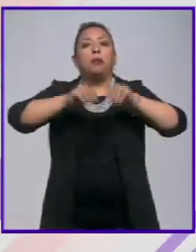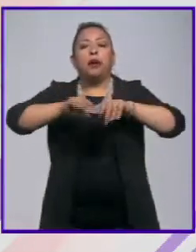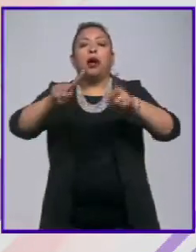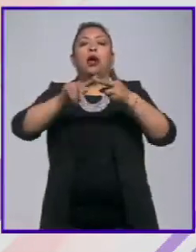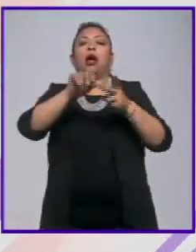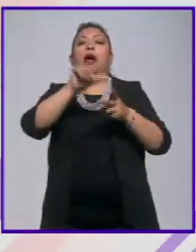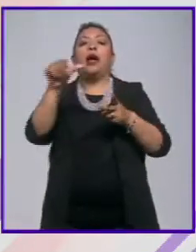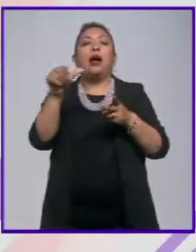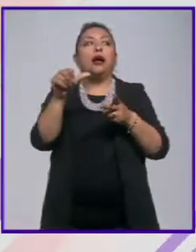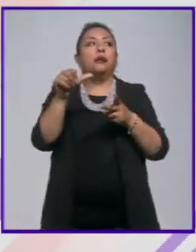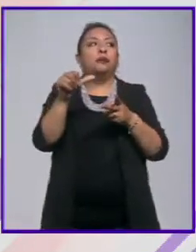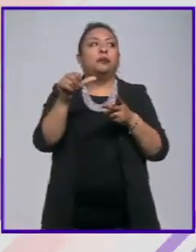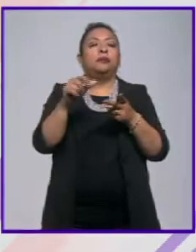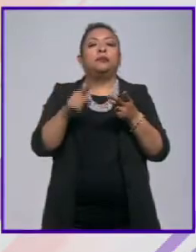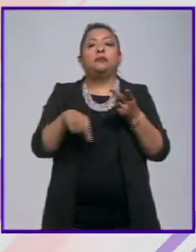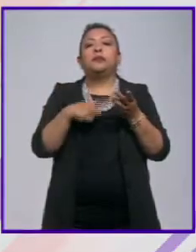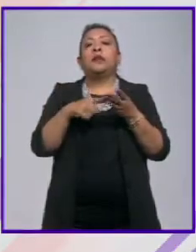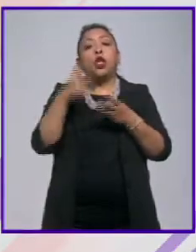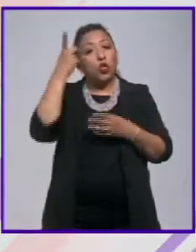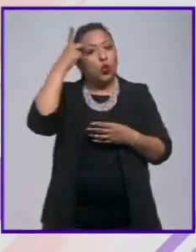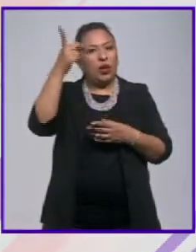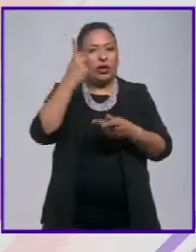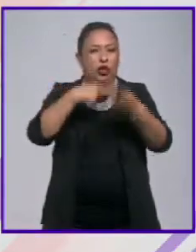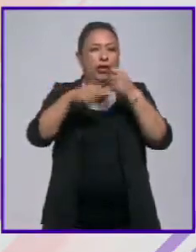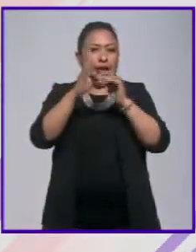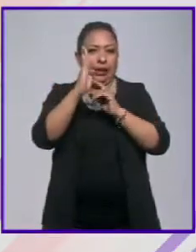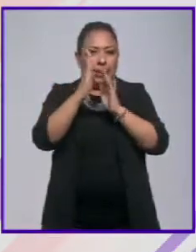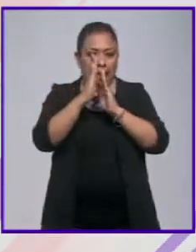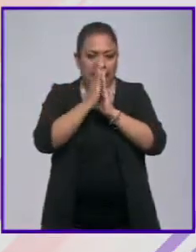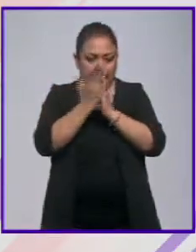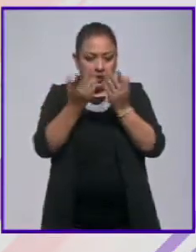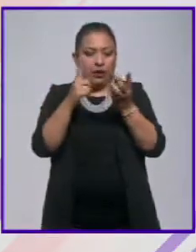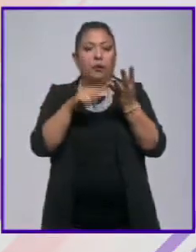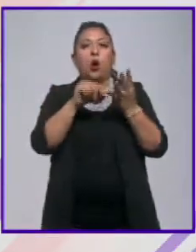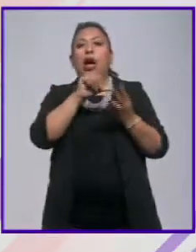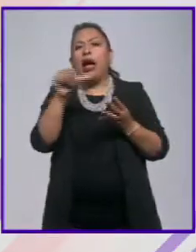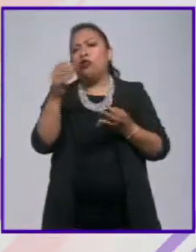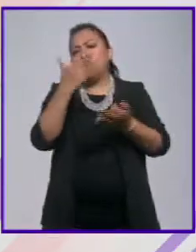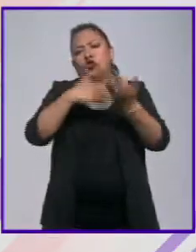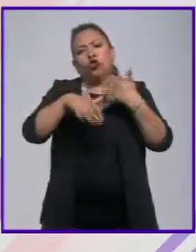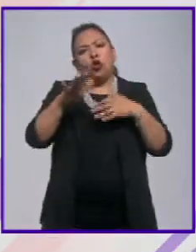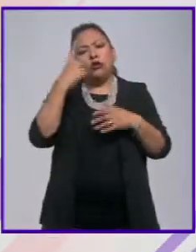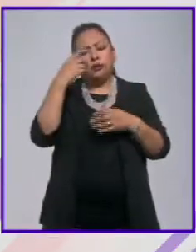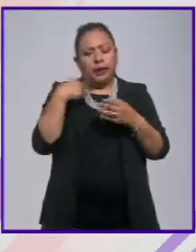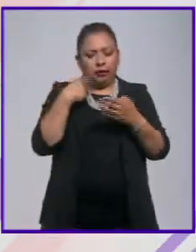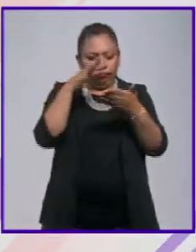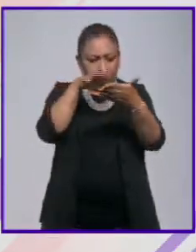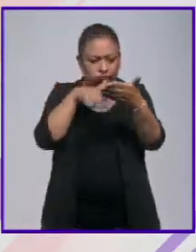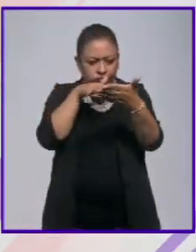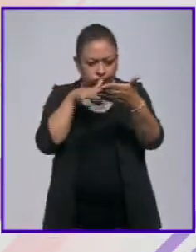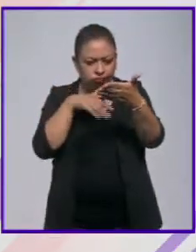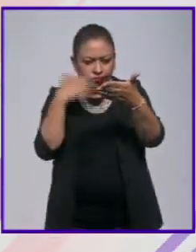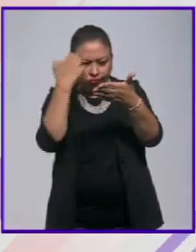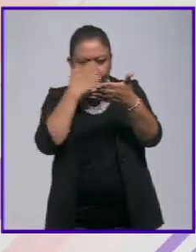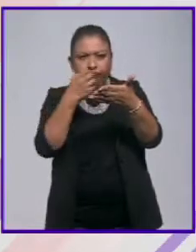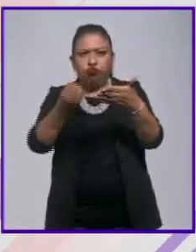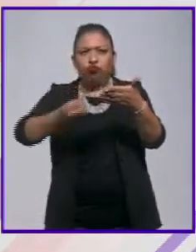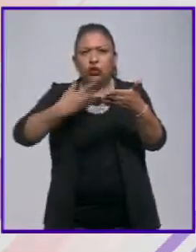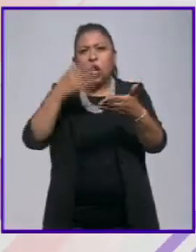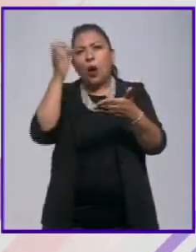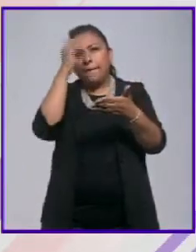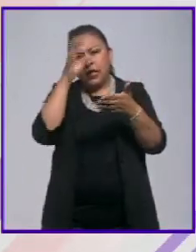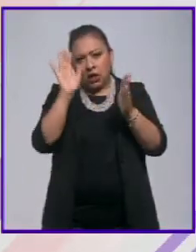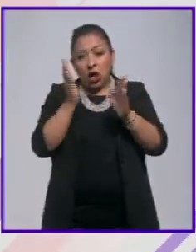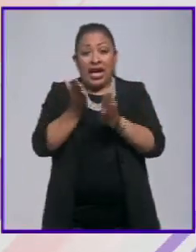los dueños de las librerías a todos para que lo analicen nos den sus observaciones